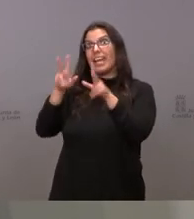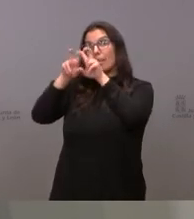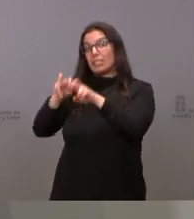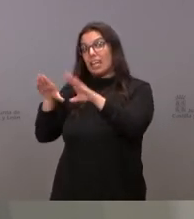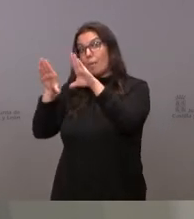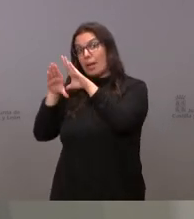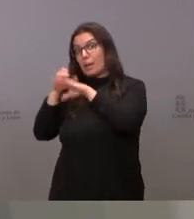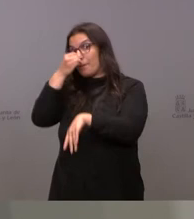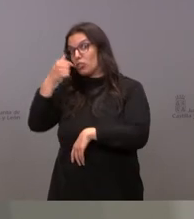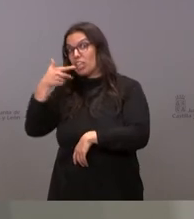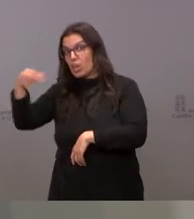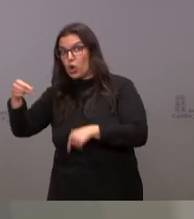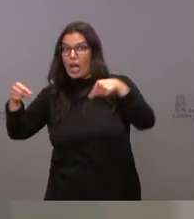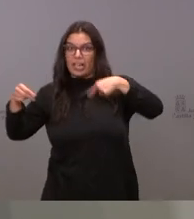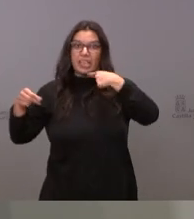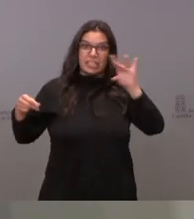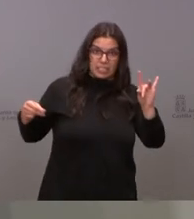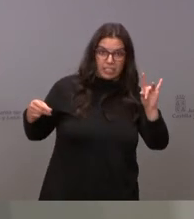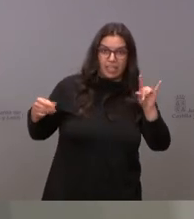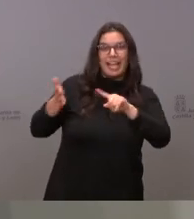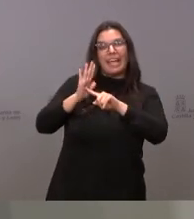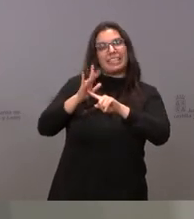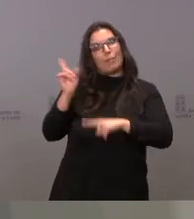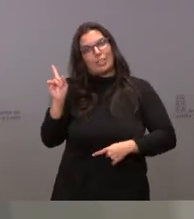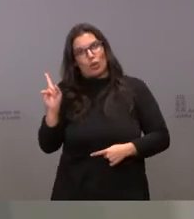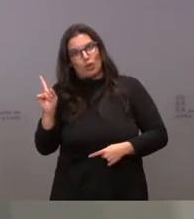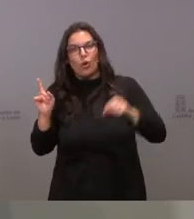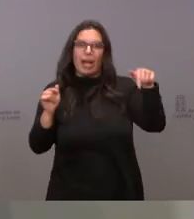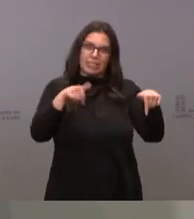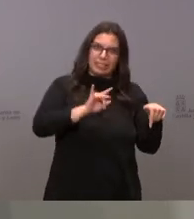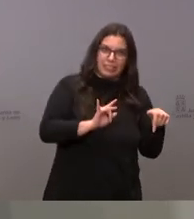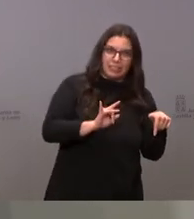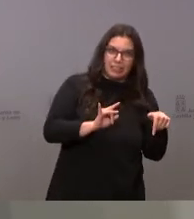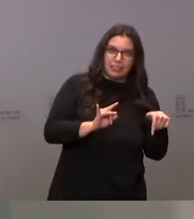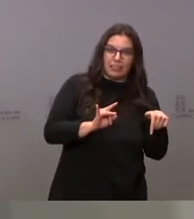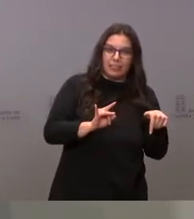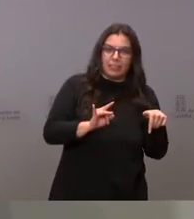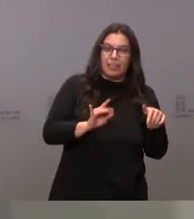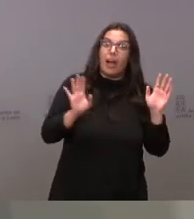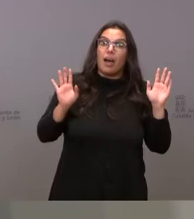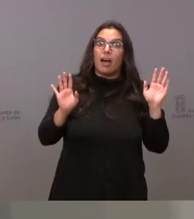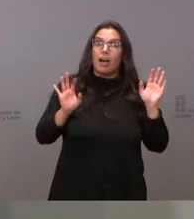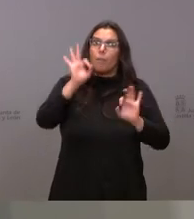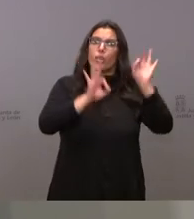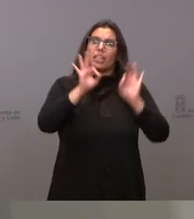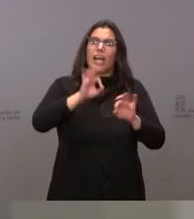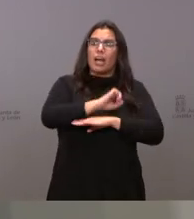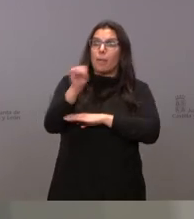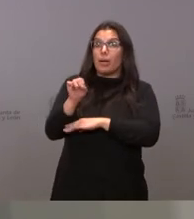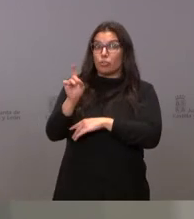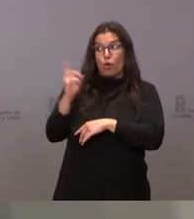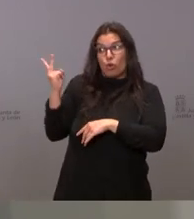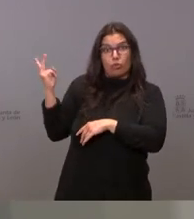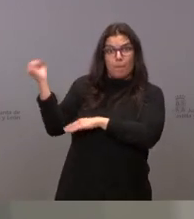aquí sí, en Castilla-La Mancha, no, aquí sí. ¿Es que ha habido más tasas? No, ha habido más en estos